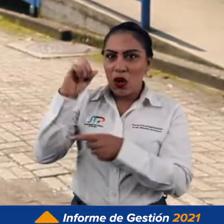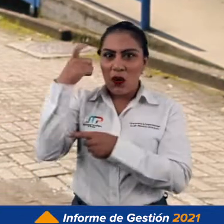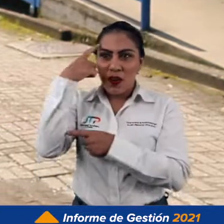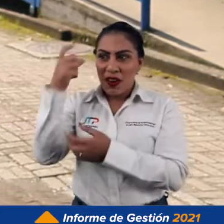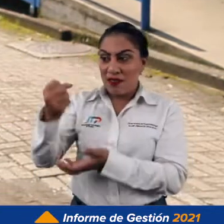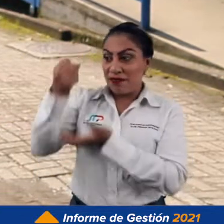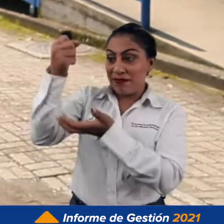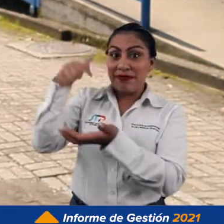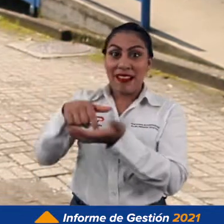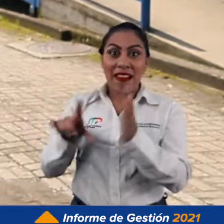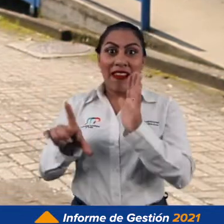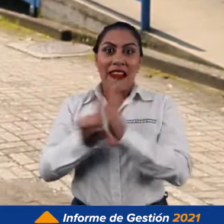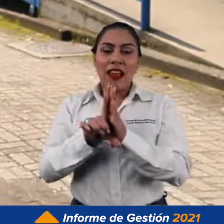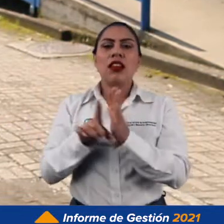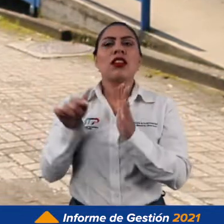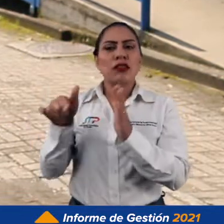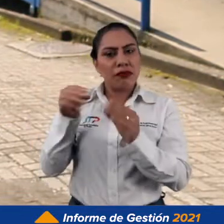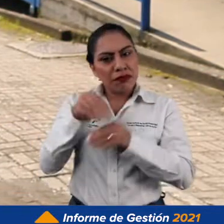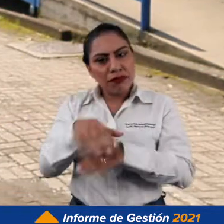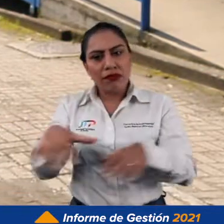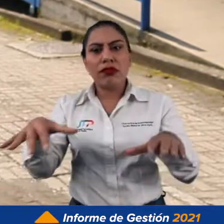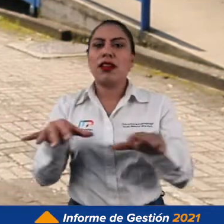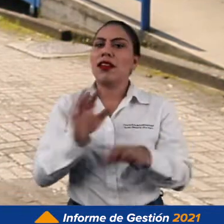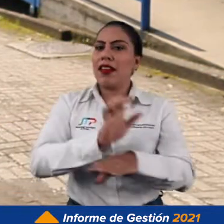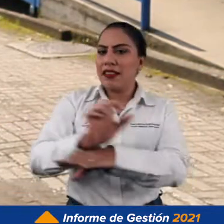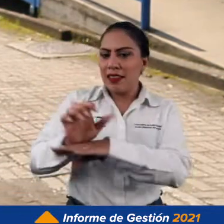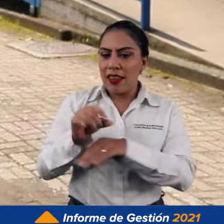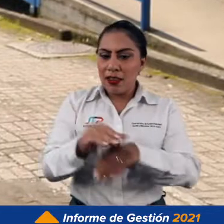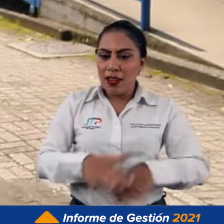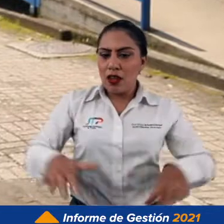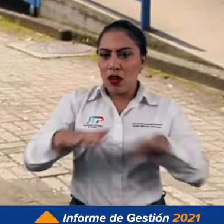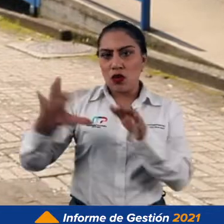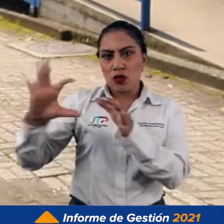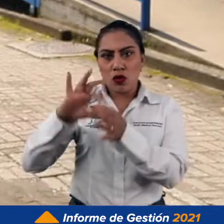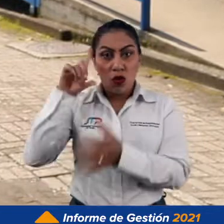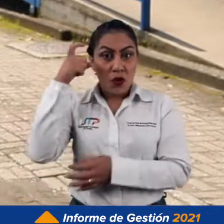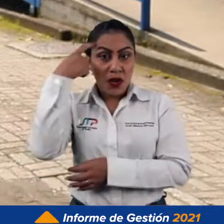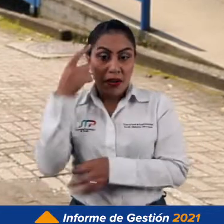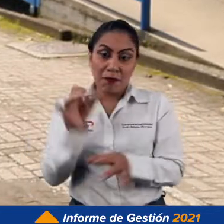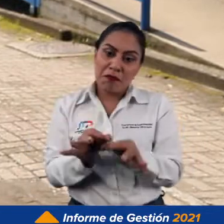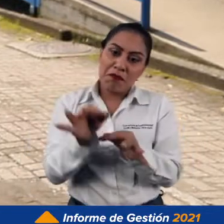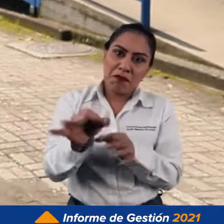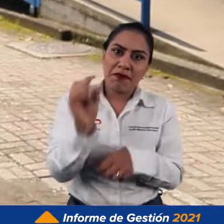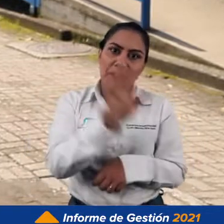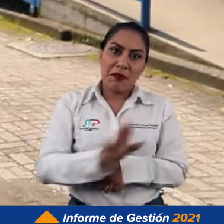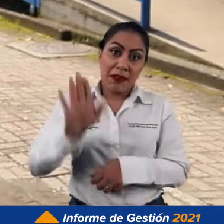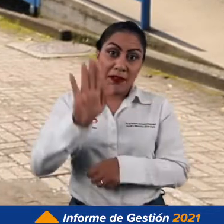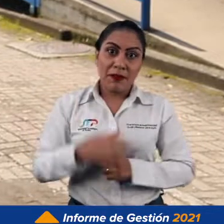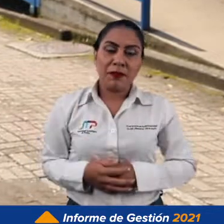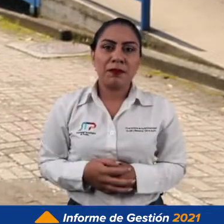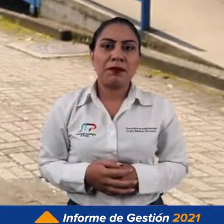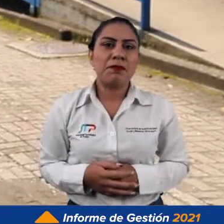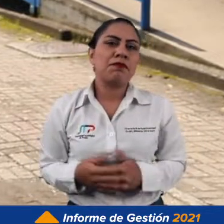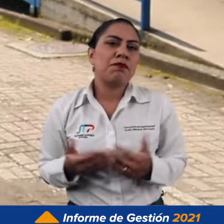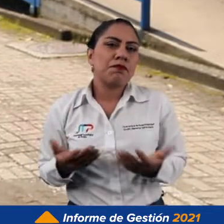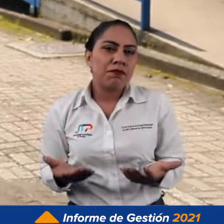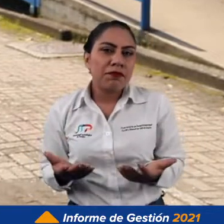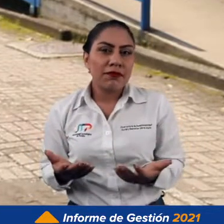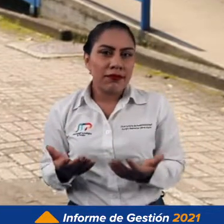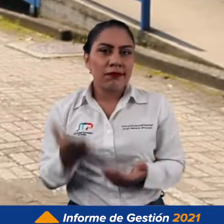de Regalías por mandato de la ley se distribuyen entre todas las entidades territoriales del país, municipios y departamentos.